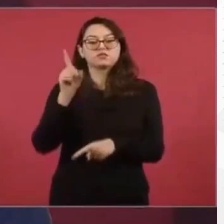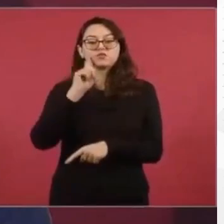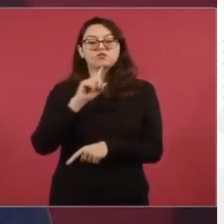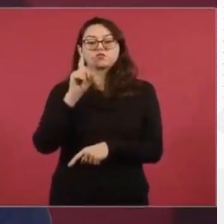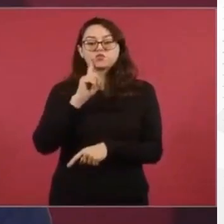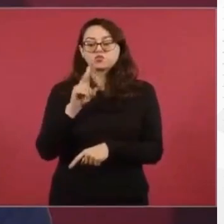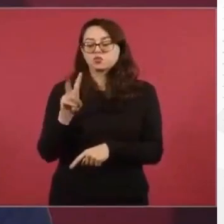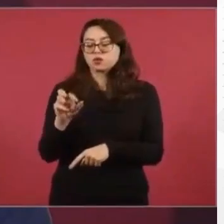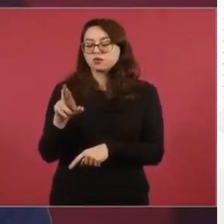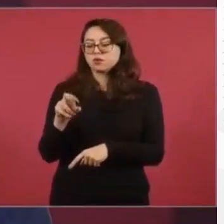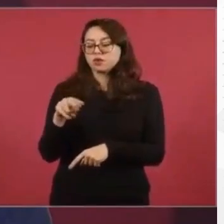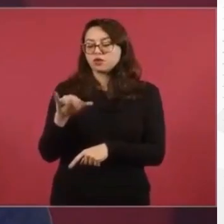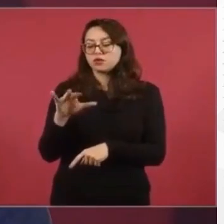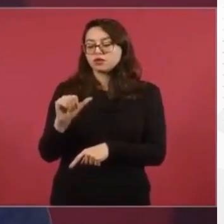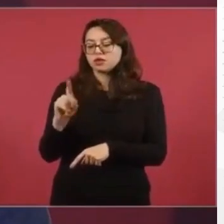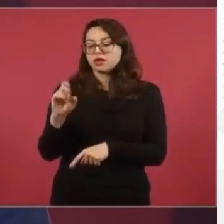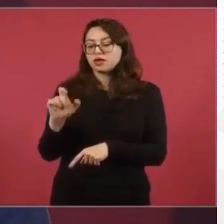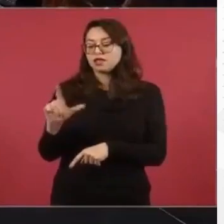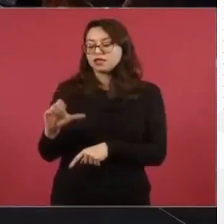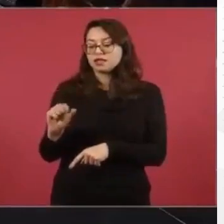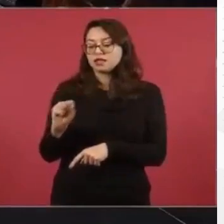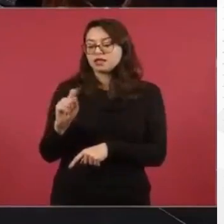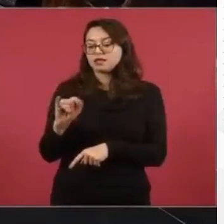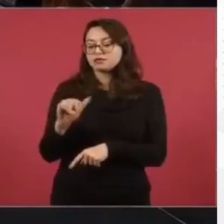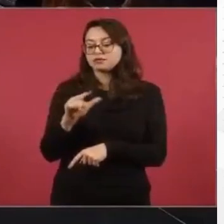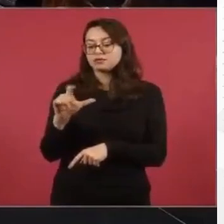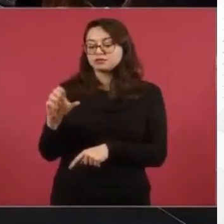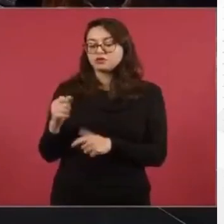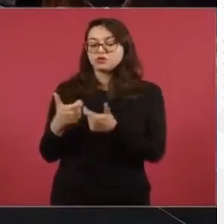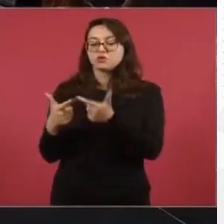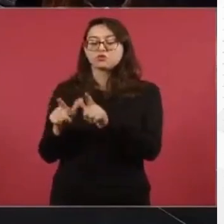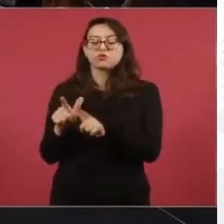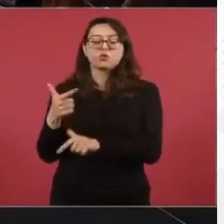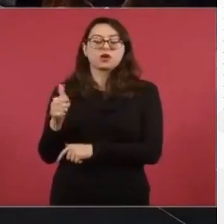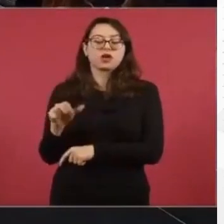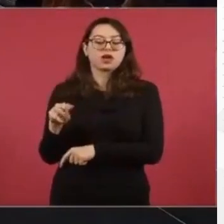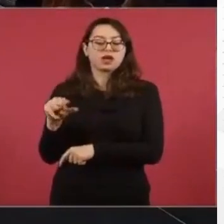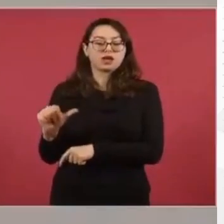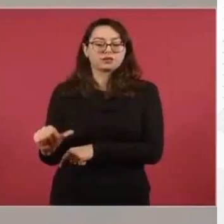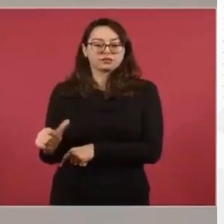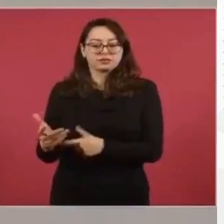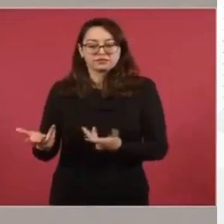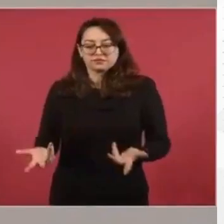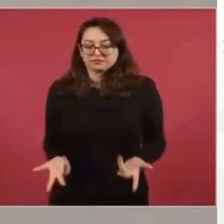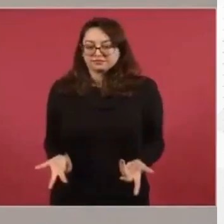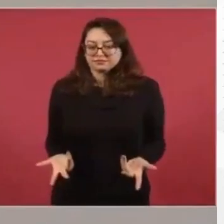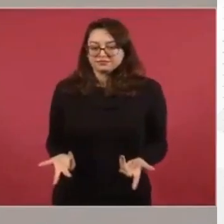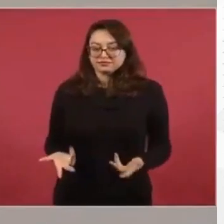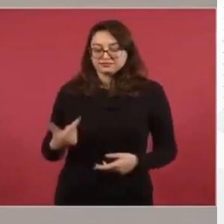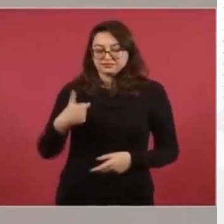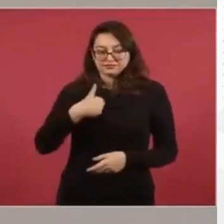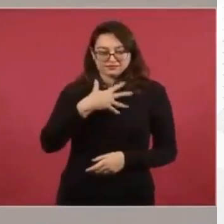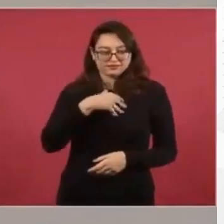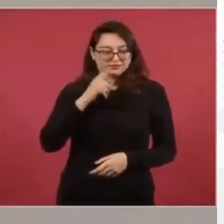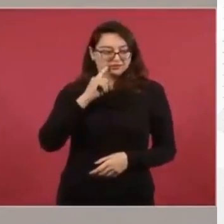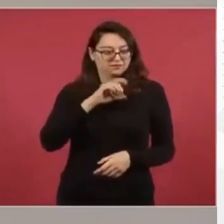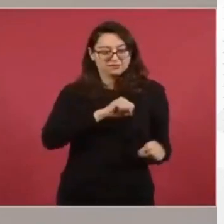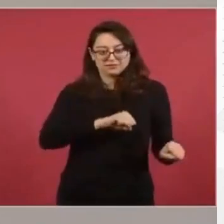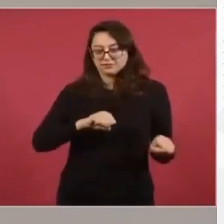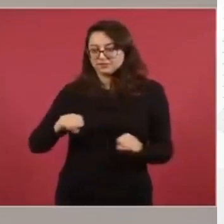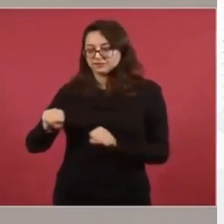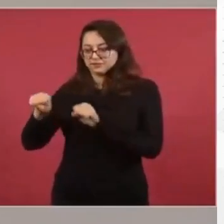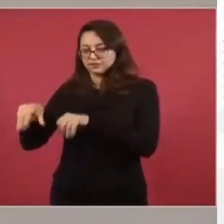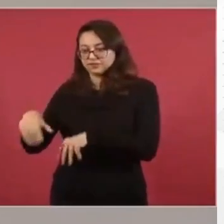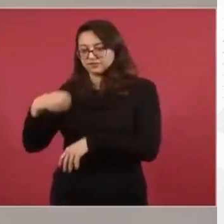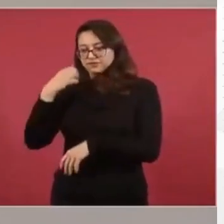Verónica del Castillo, del Grupo Gama. Yo iba a dejar a mi hija a la escuela. Hay un 7